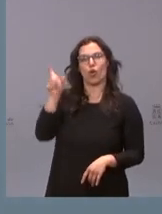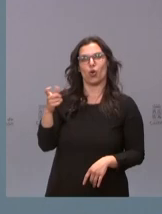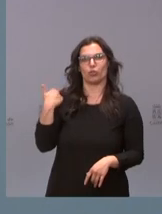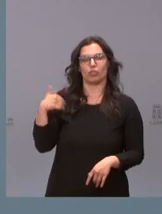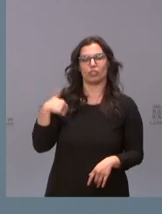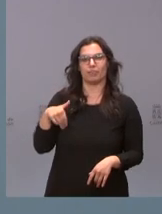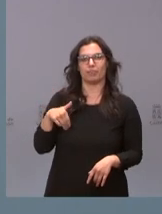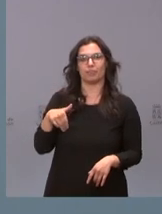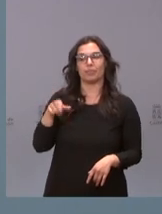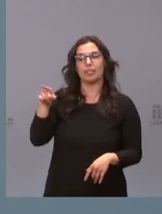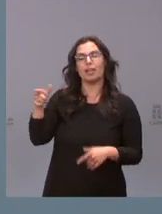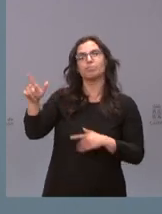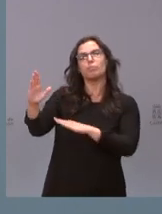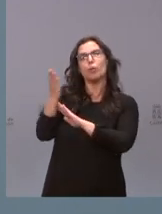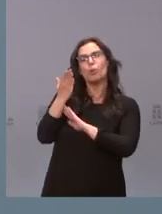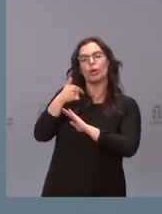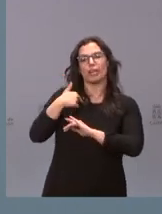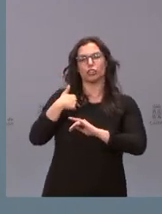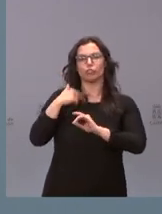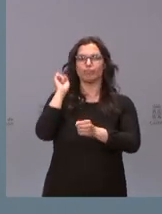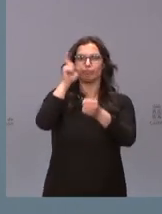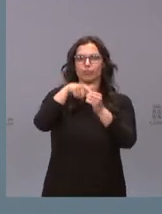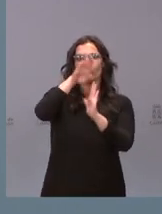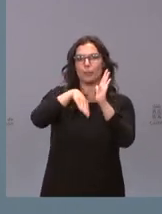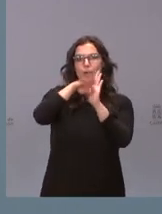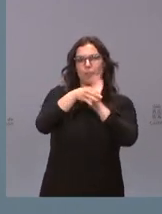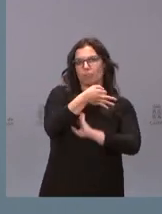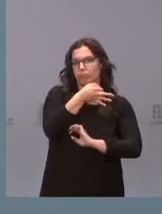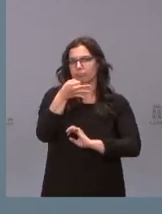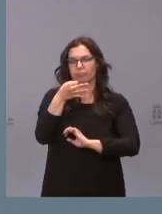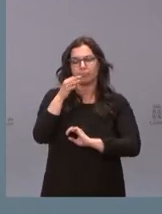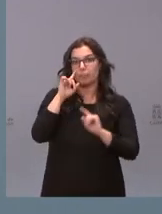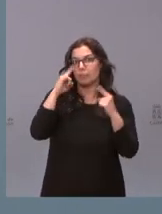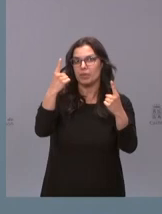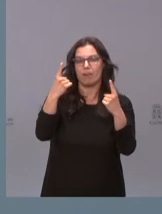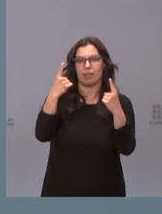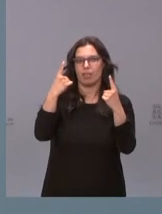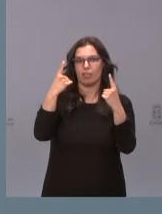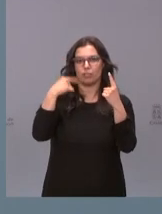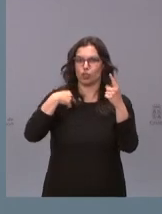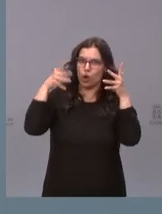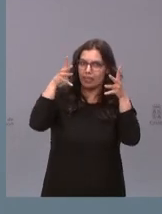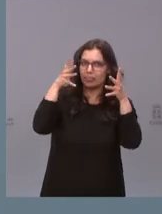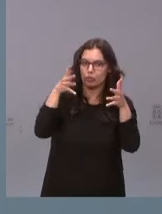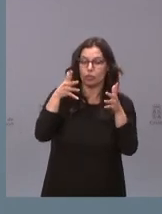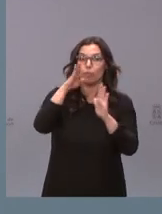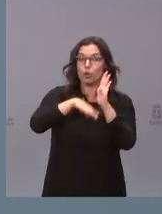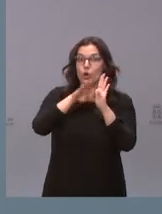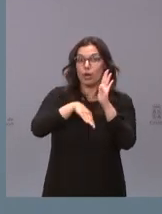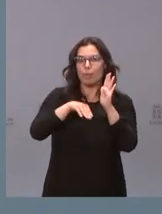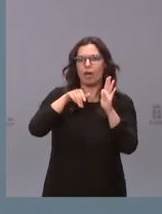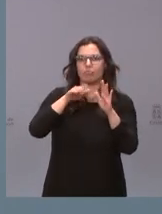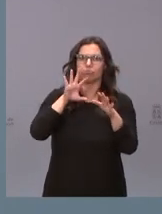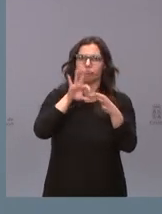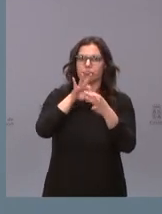como asesor en un programa inédito, inédito para una ciudad que, como Salamanca, tiene mucha historia, pero no deja de